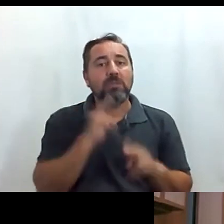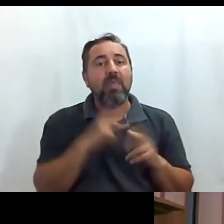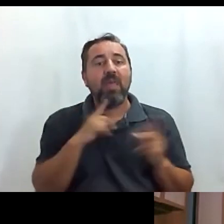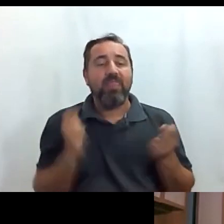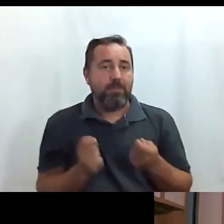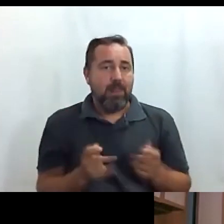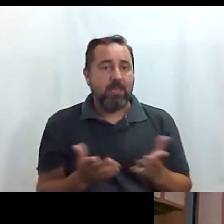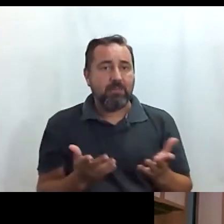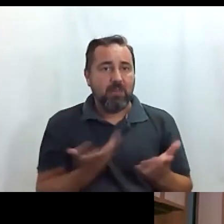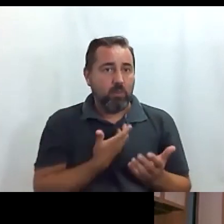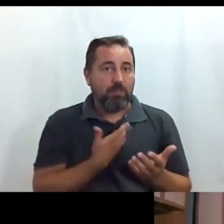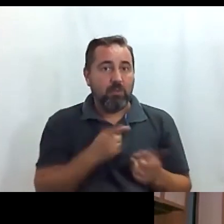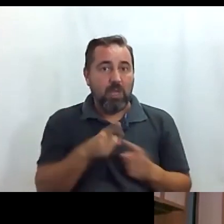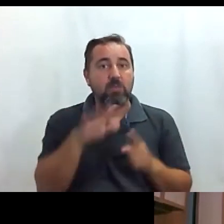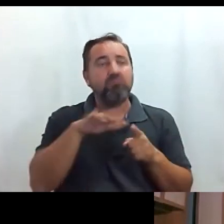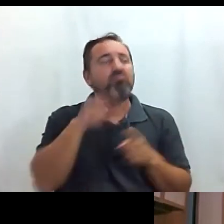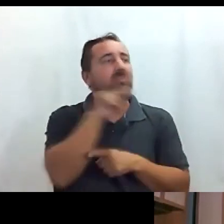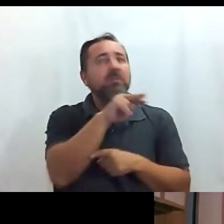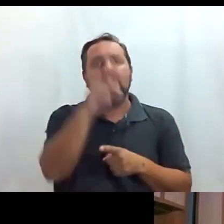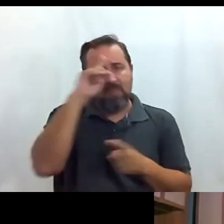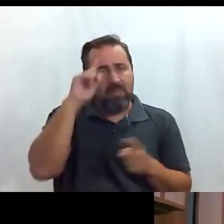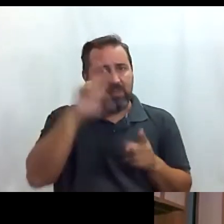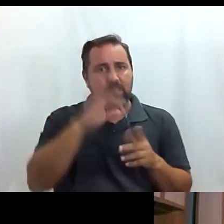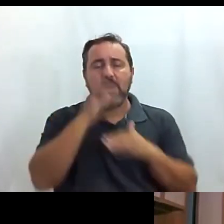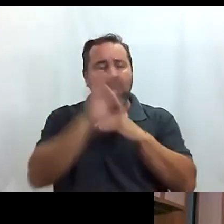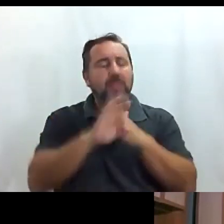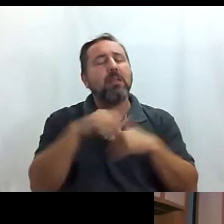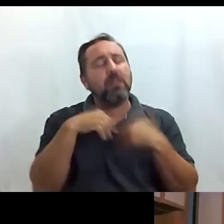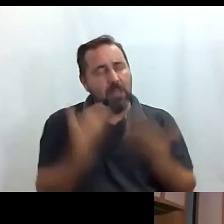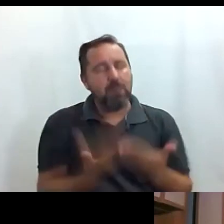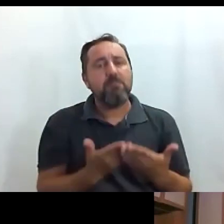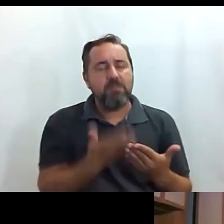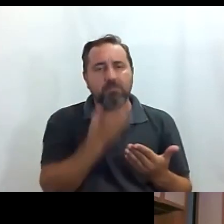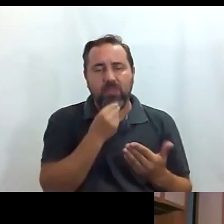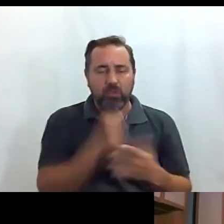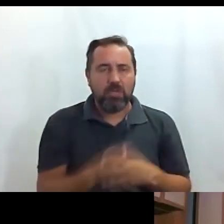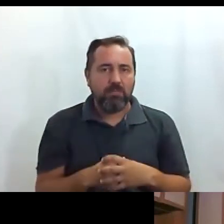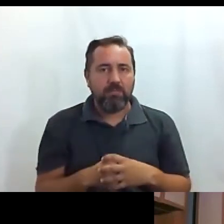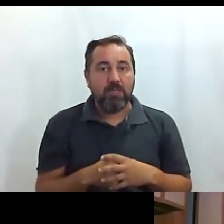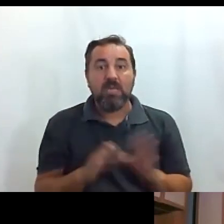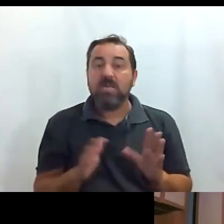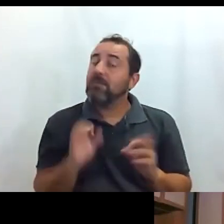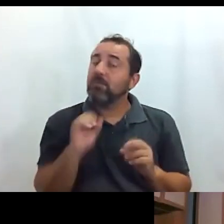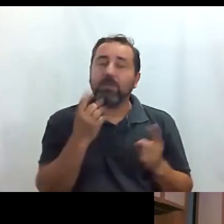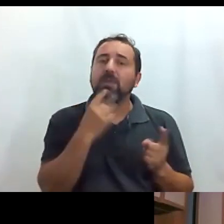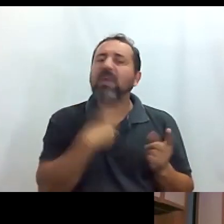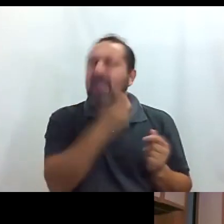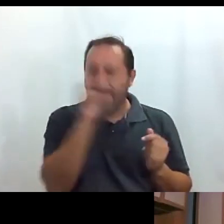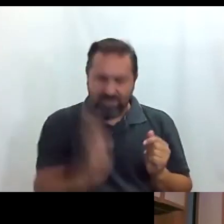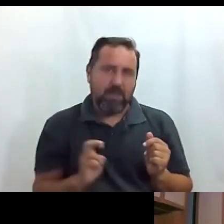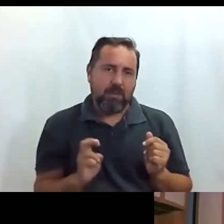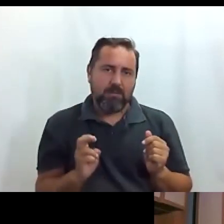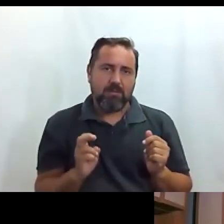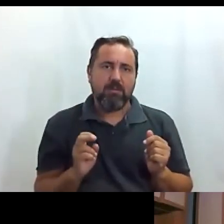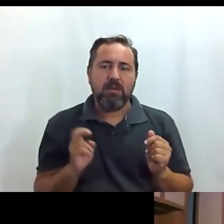otro sitio que hay una vista de Madrid al atardecer también preciosa y bueno sobre todo que vengan y que